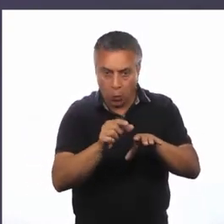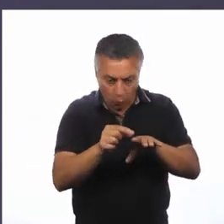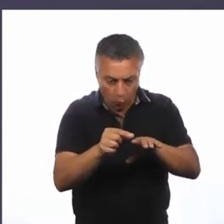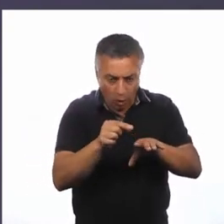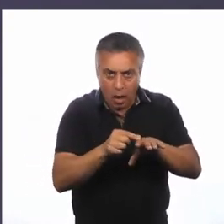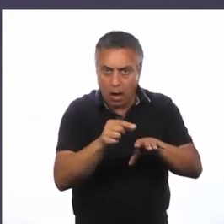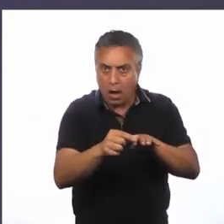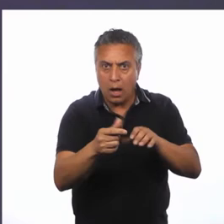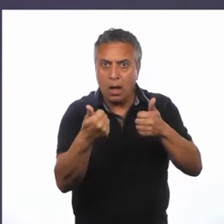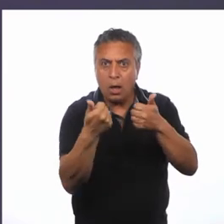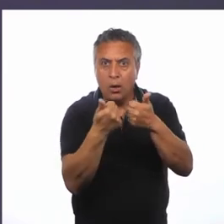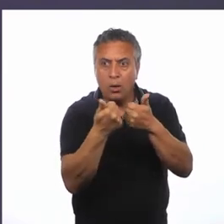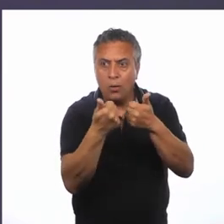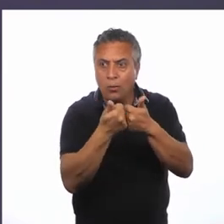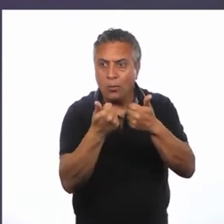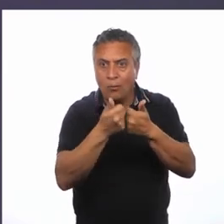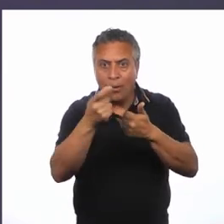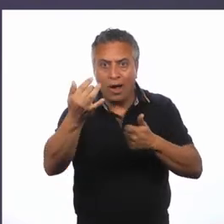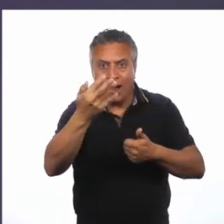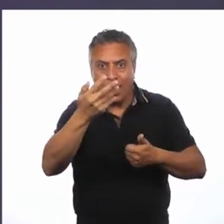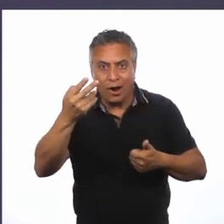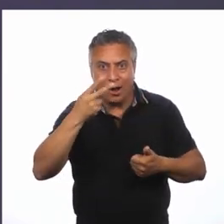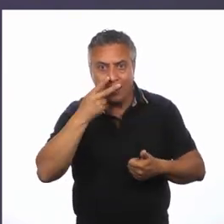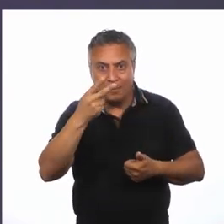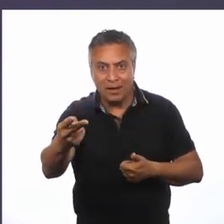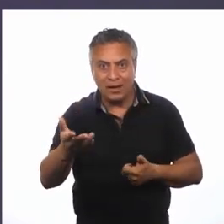El primer falange de nuestro dedo